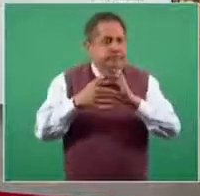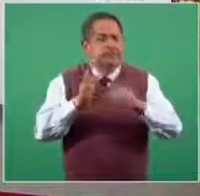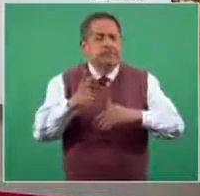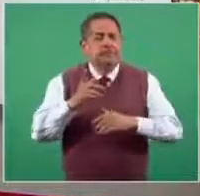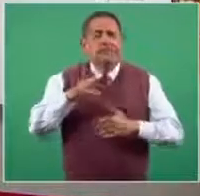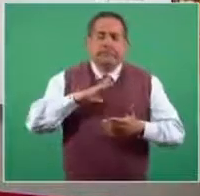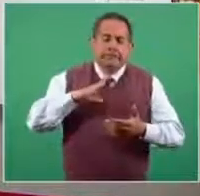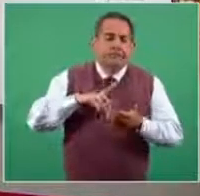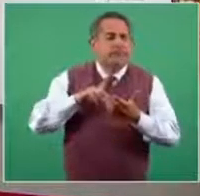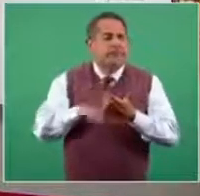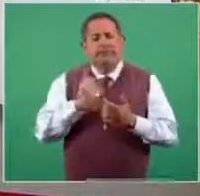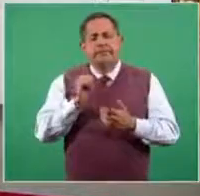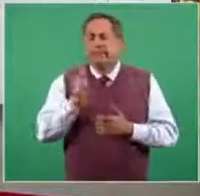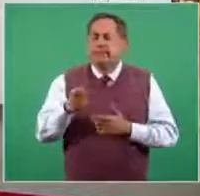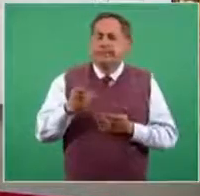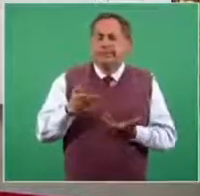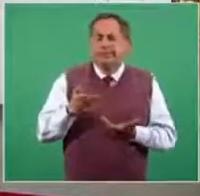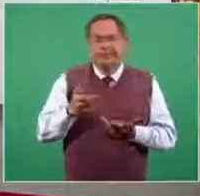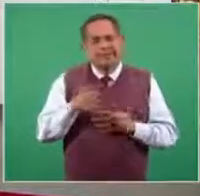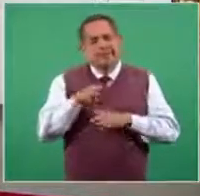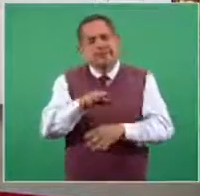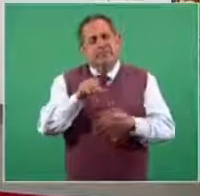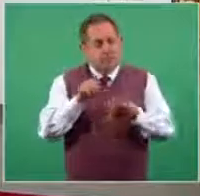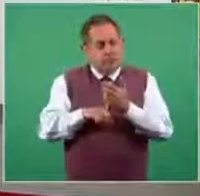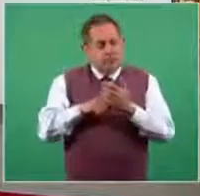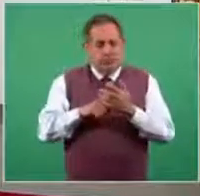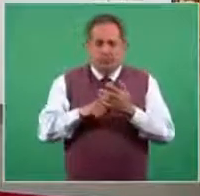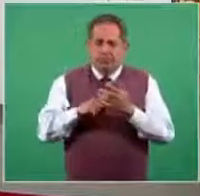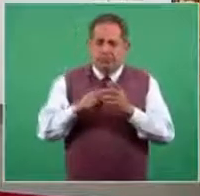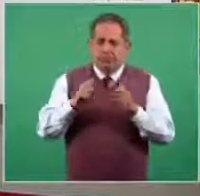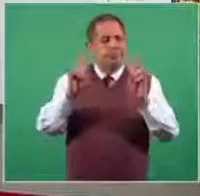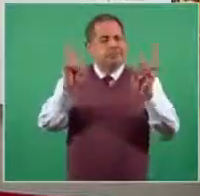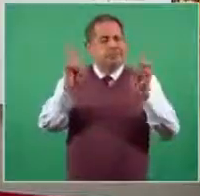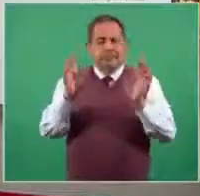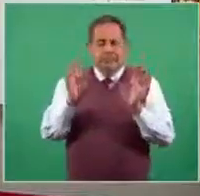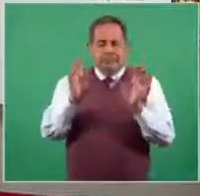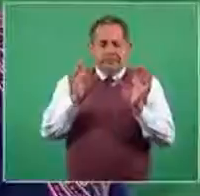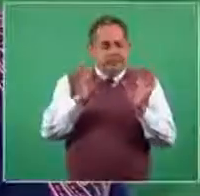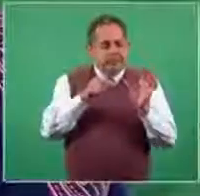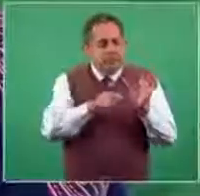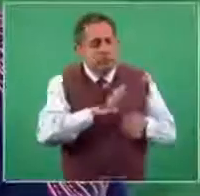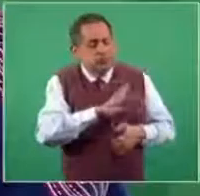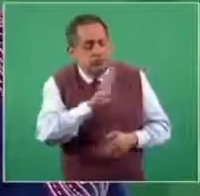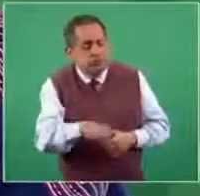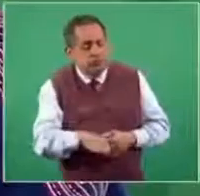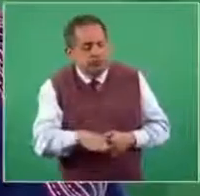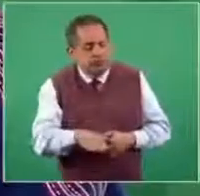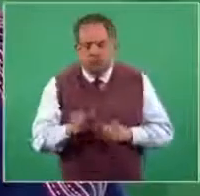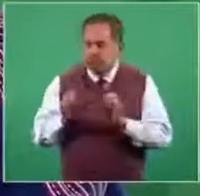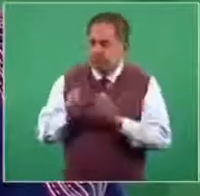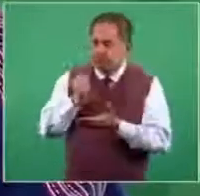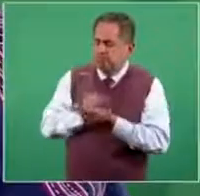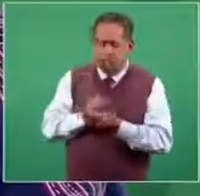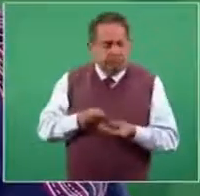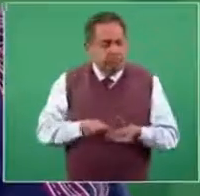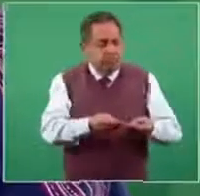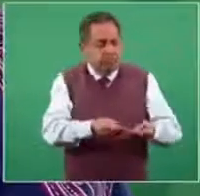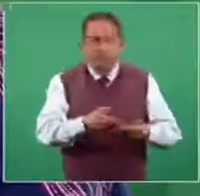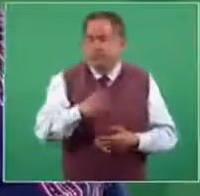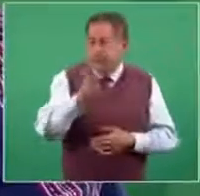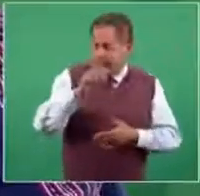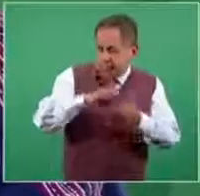pues elementos muy específicos en términos de la certificación de una defunción. Cuando una persona desafortunadamente